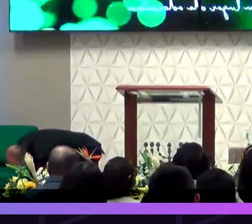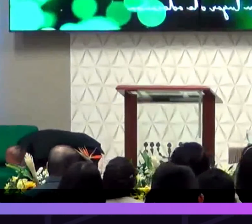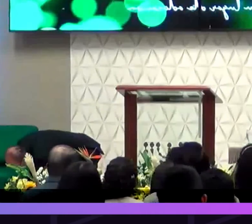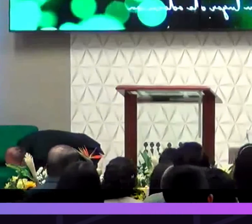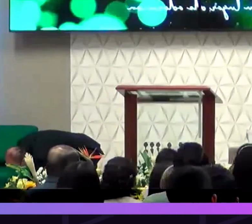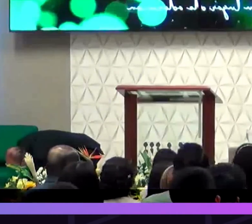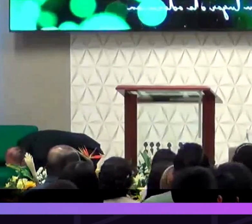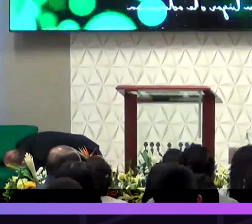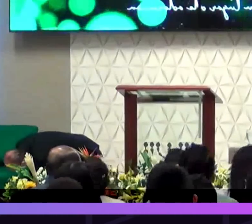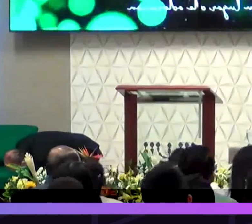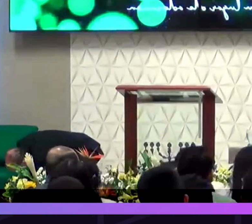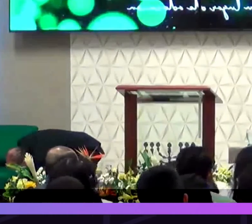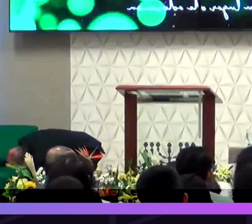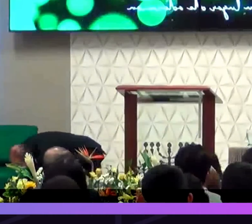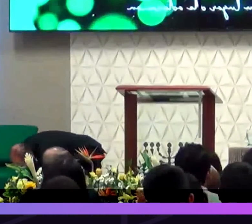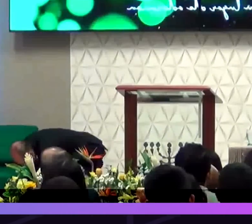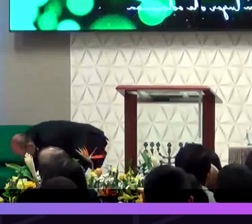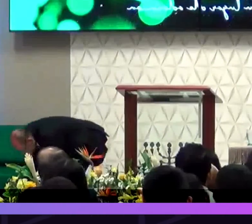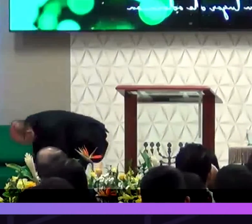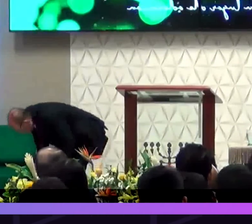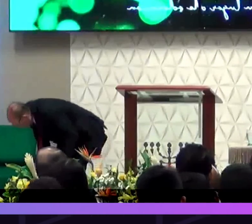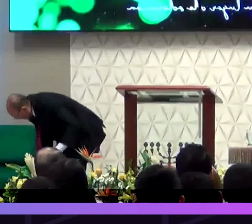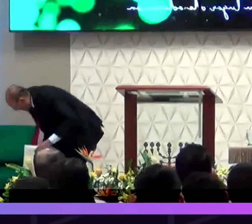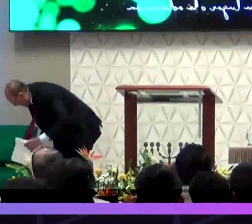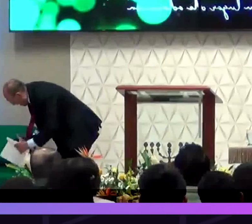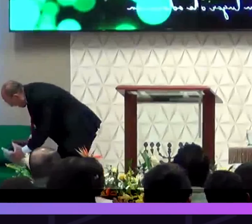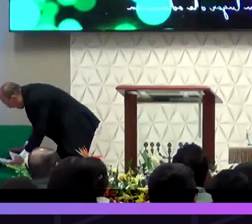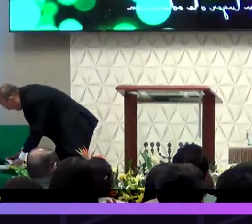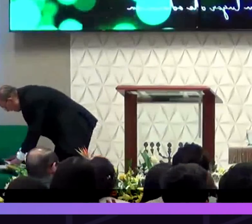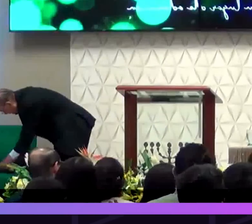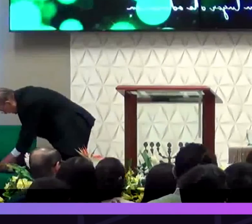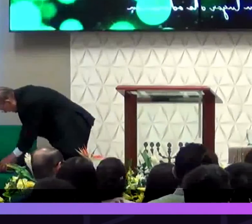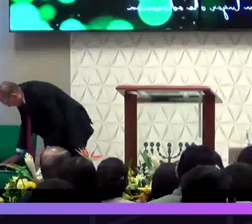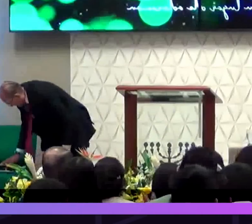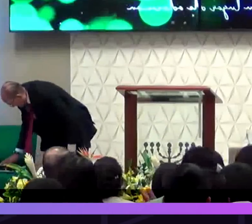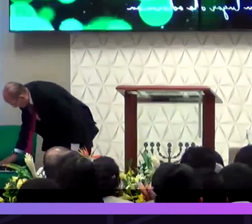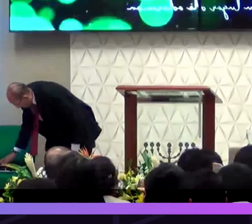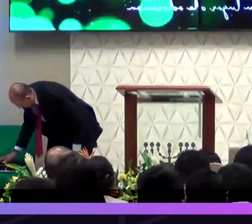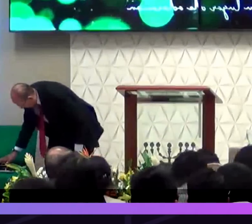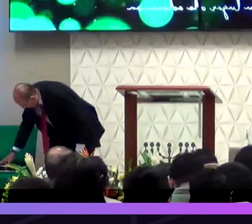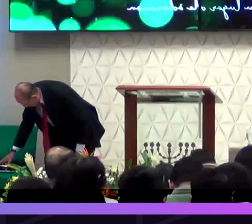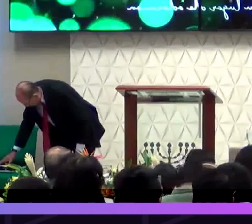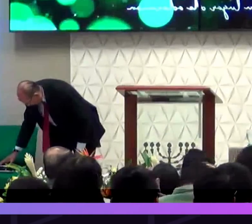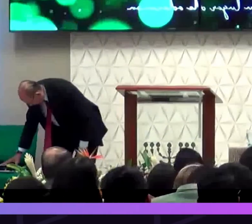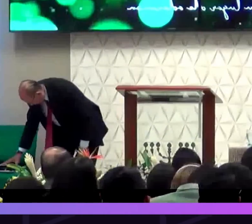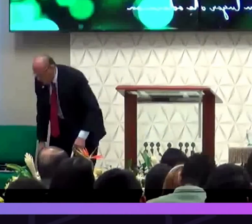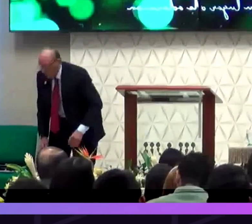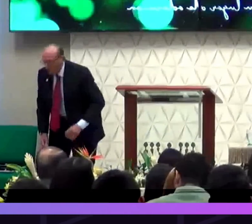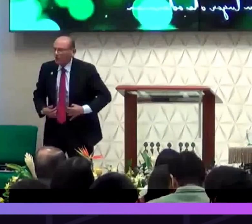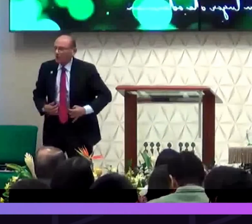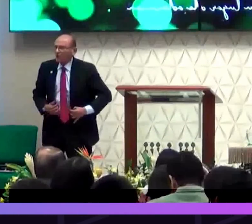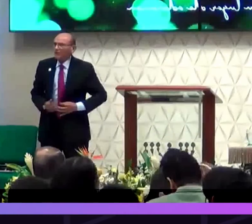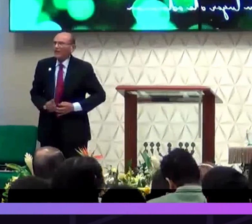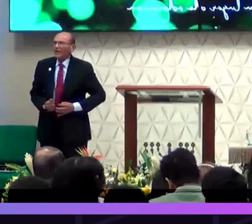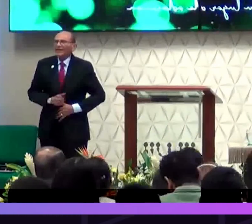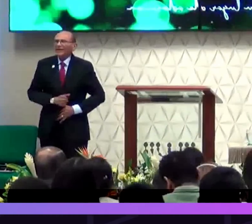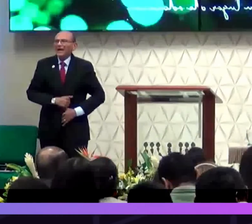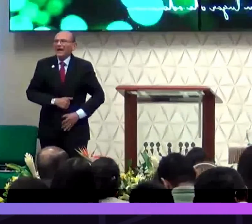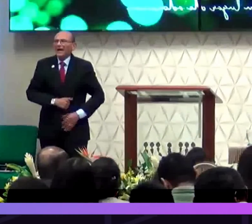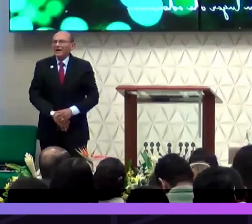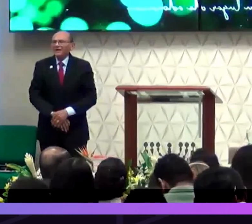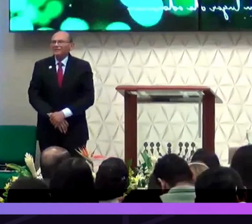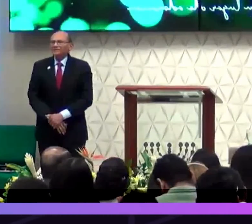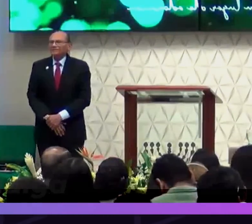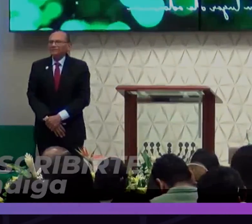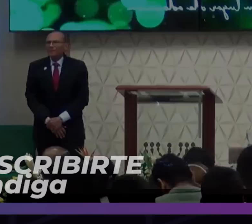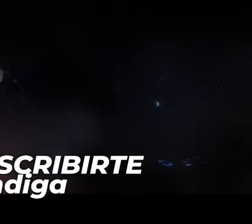estoy para servirte todos los días lunes a viernes hora Colombia 7 de la noche estaremos subiendo un sermón de bendición